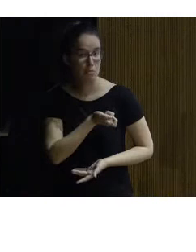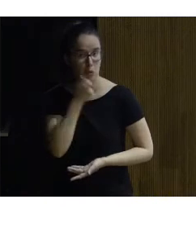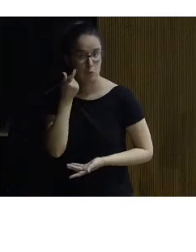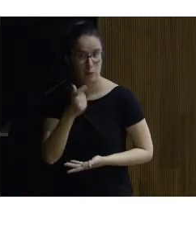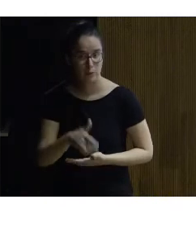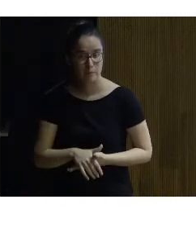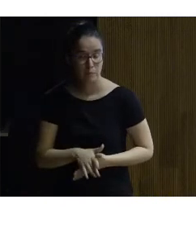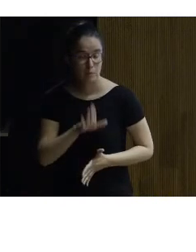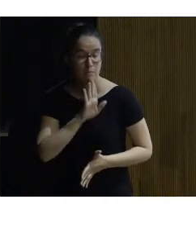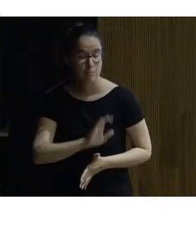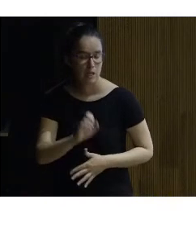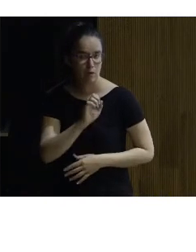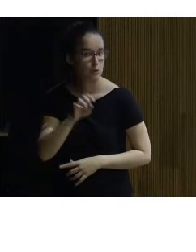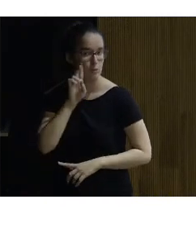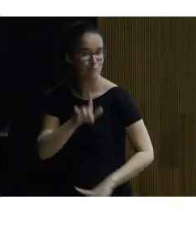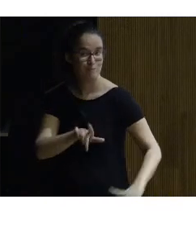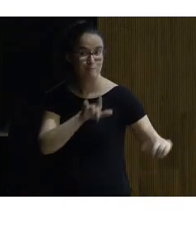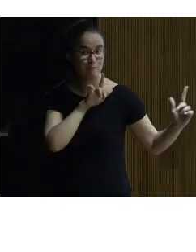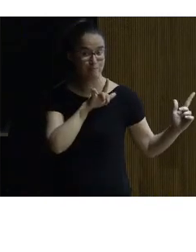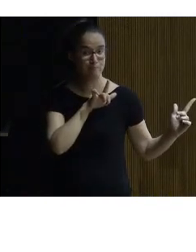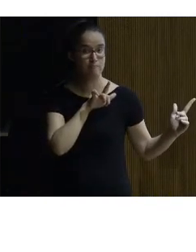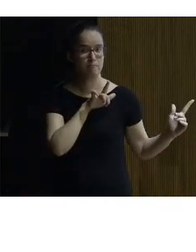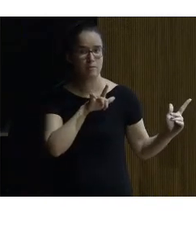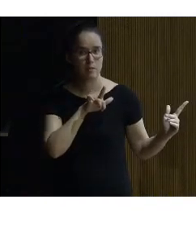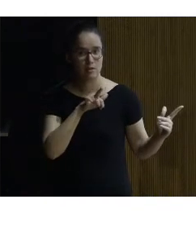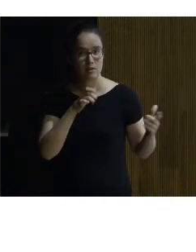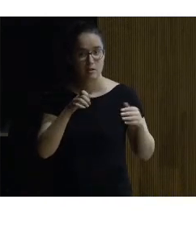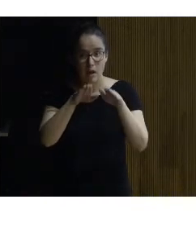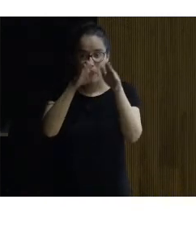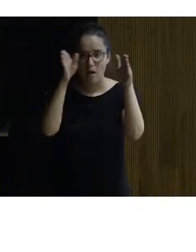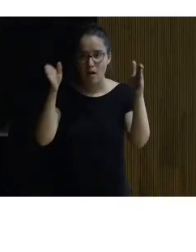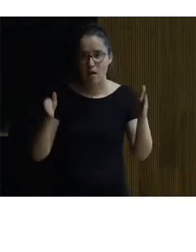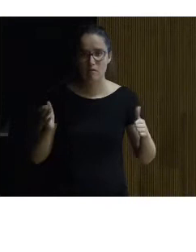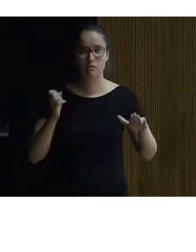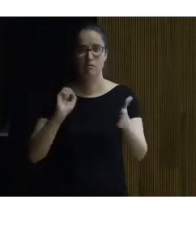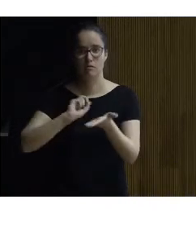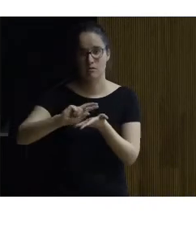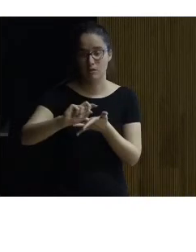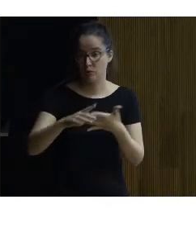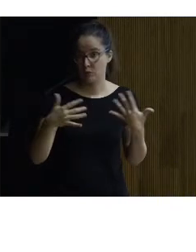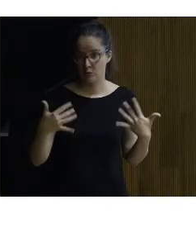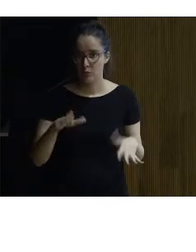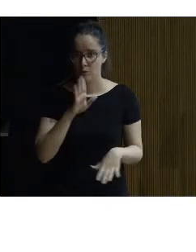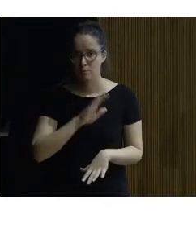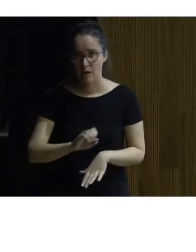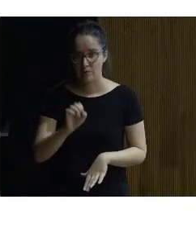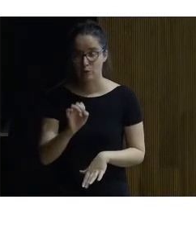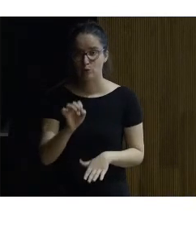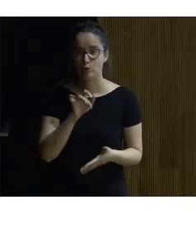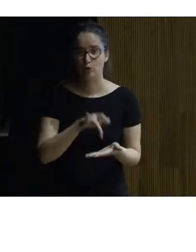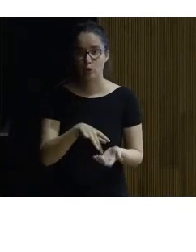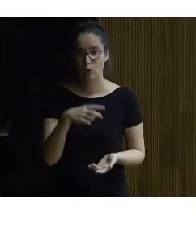y magnífico y como pueden ver su patio central las galerías el edificio en Formenú tenía